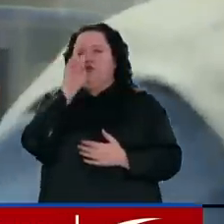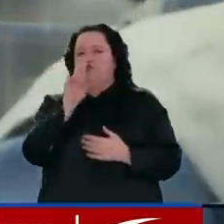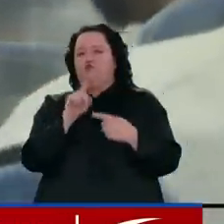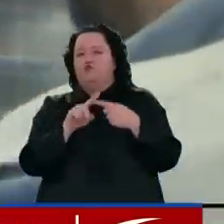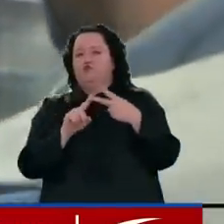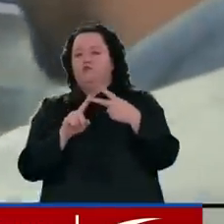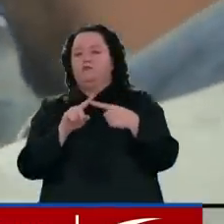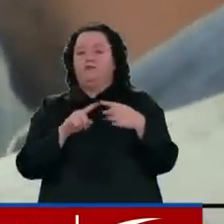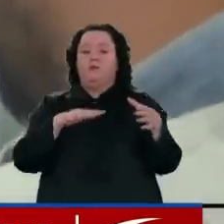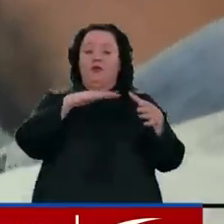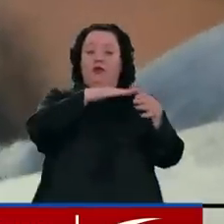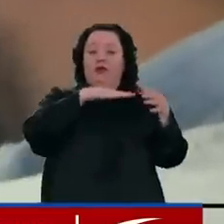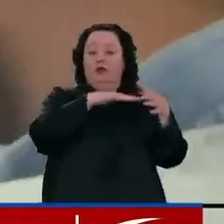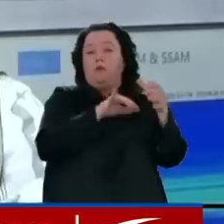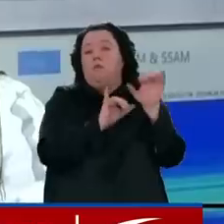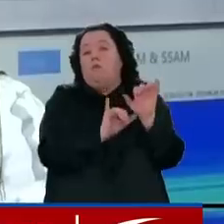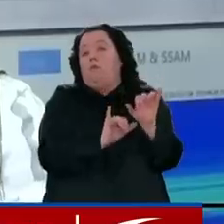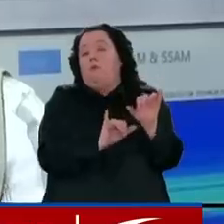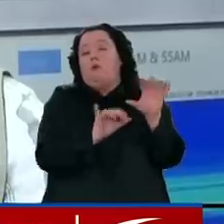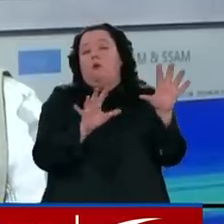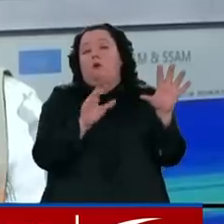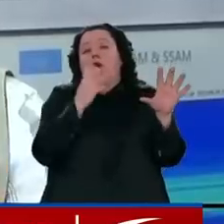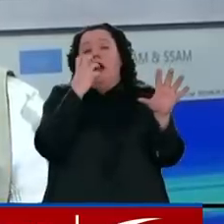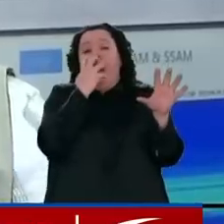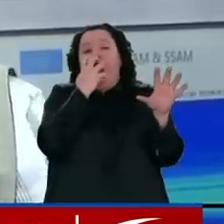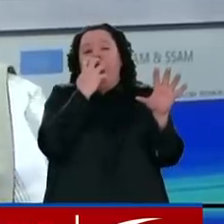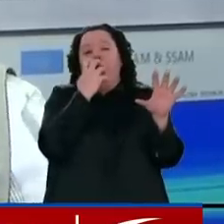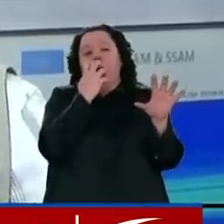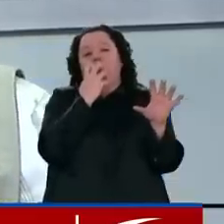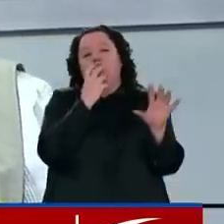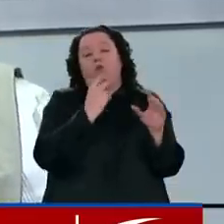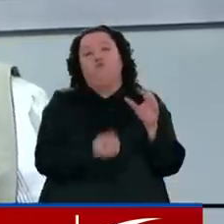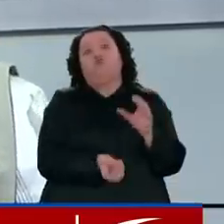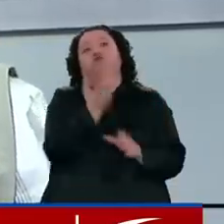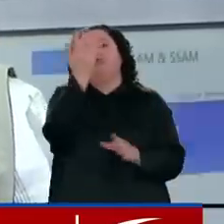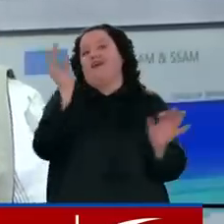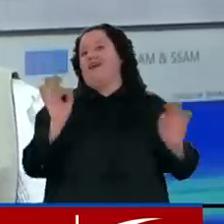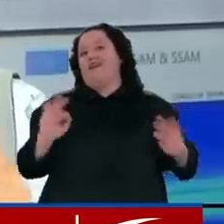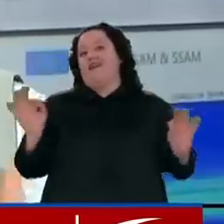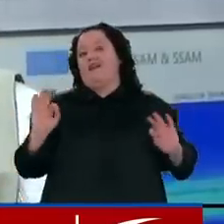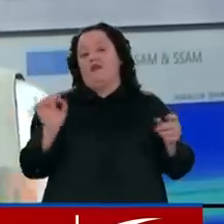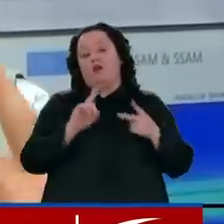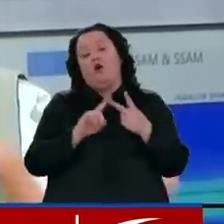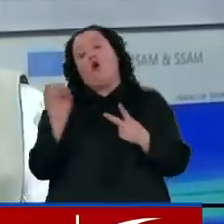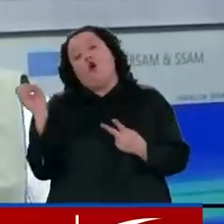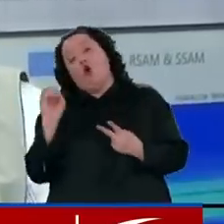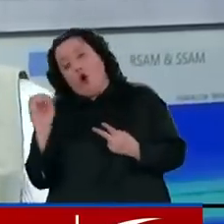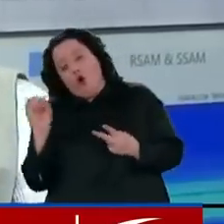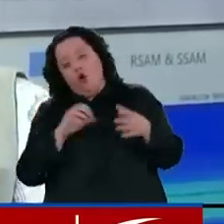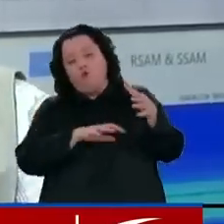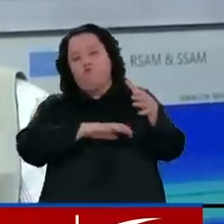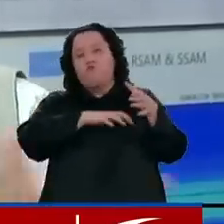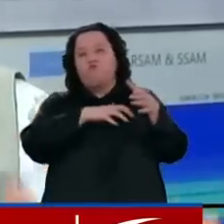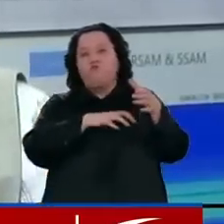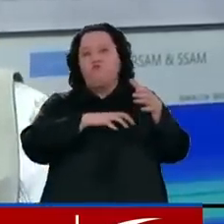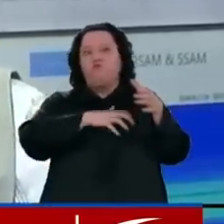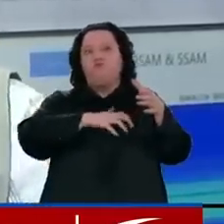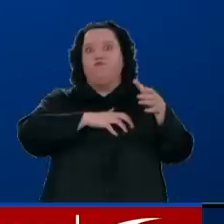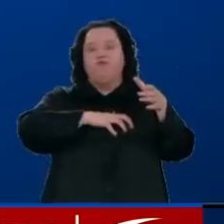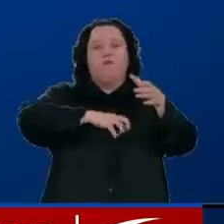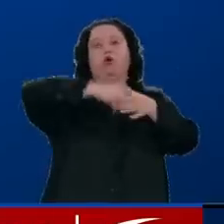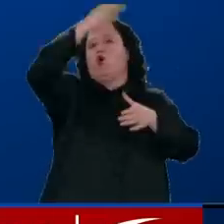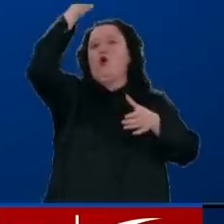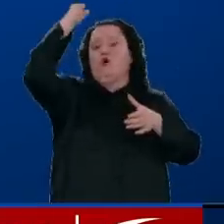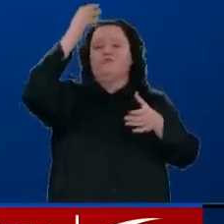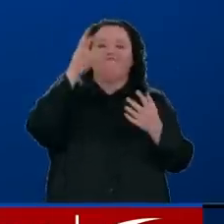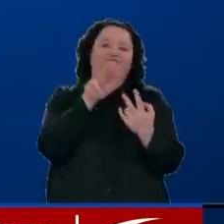posible que ese magma se quede ahí y se vaya enfriando y no tenga que hacer erupción. Y la otra opción es que efectivamente se presurice y explote.